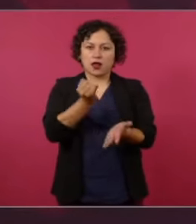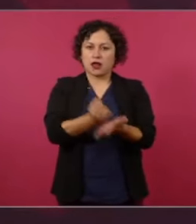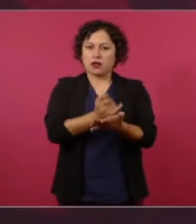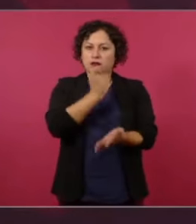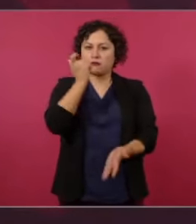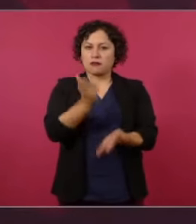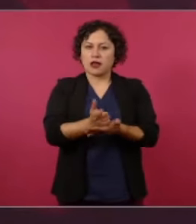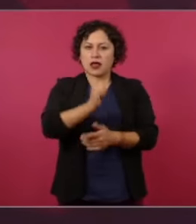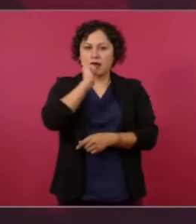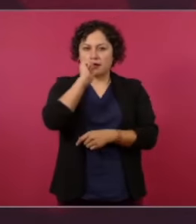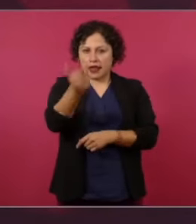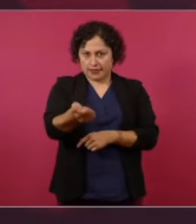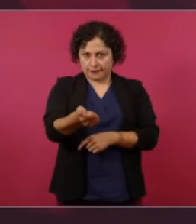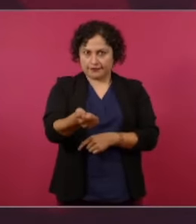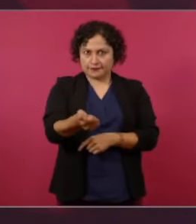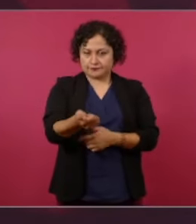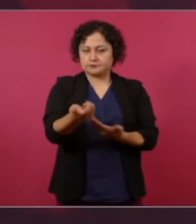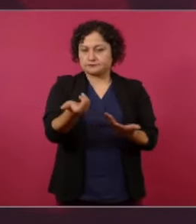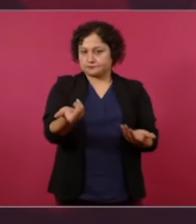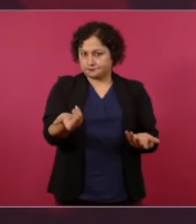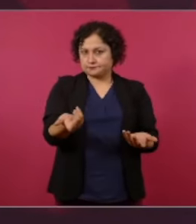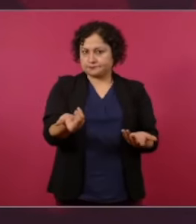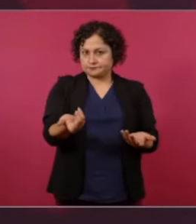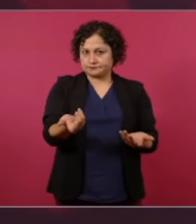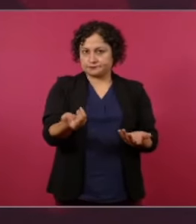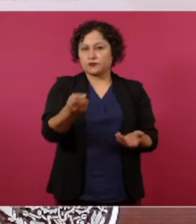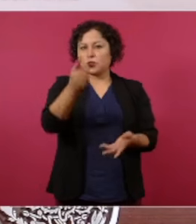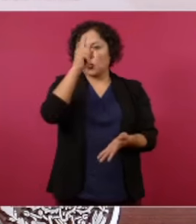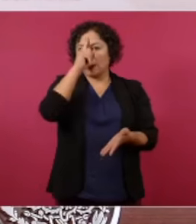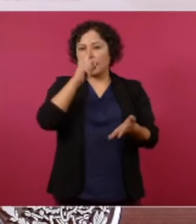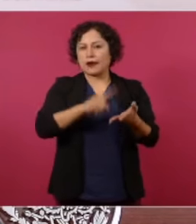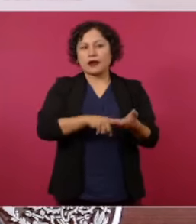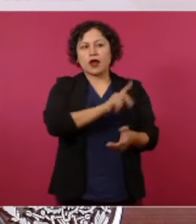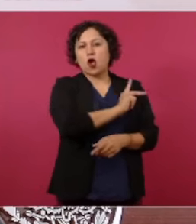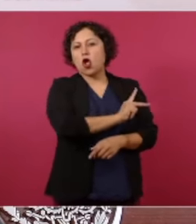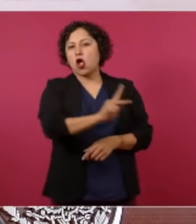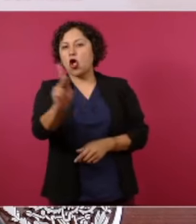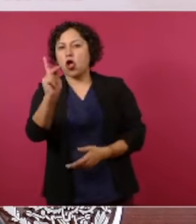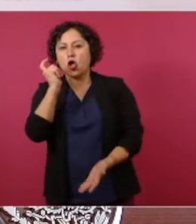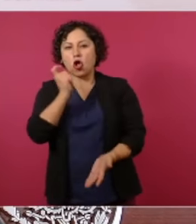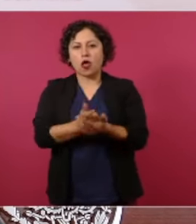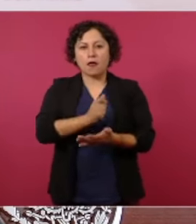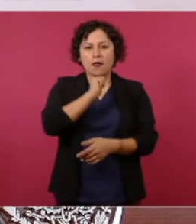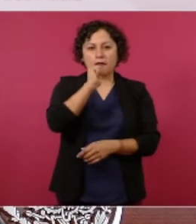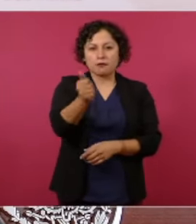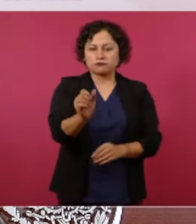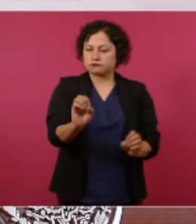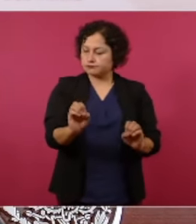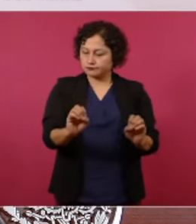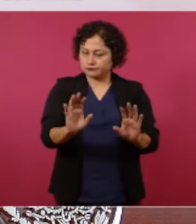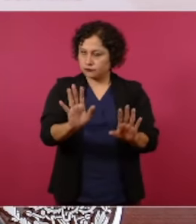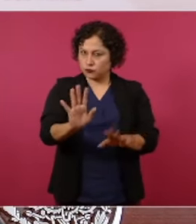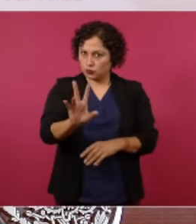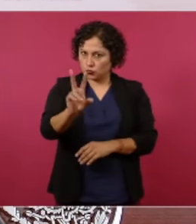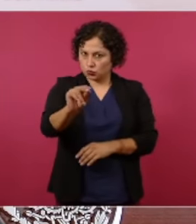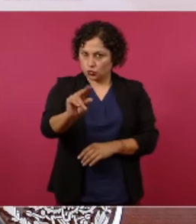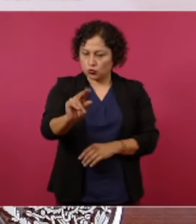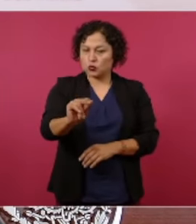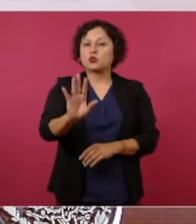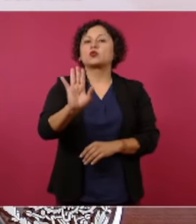había un grupo selecto muy cercano al gobierno